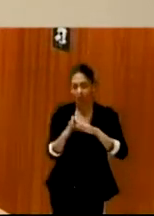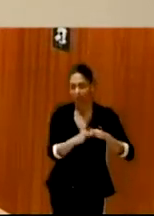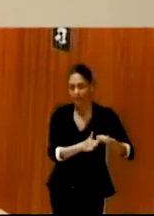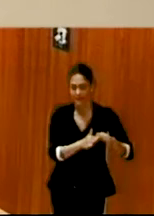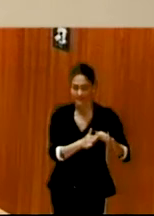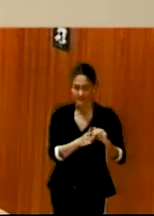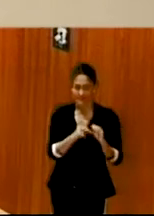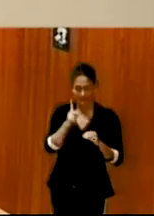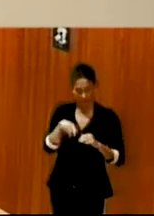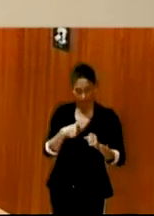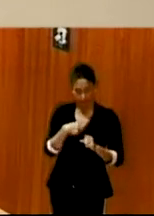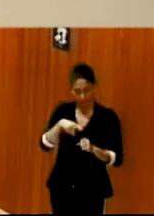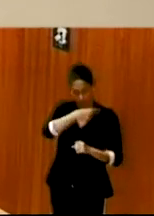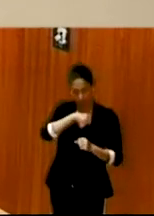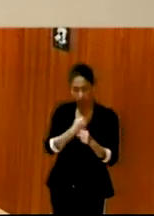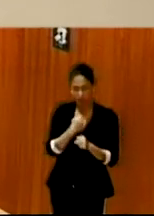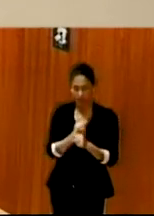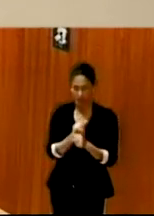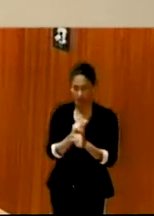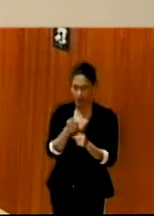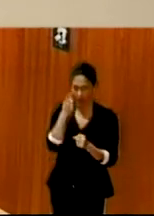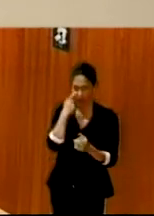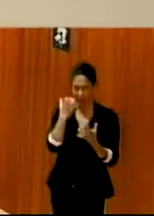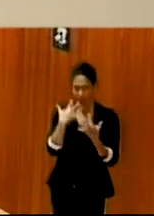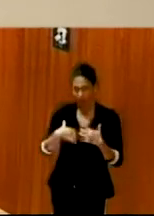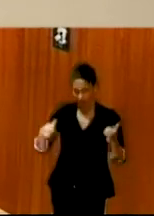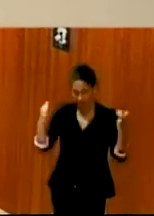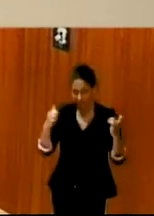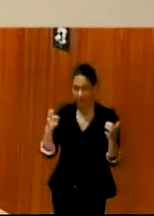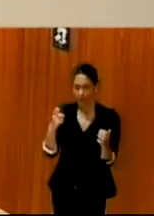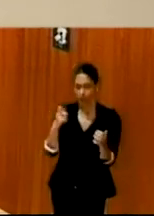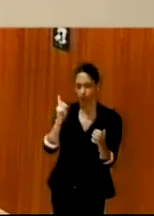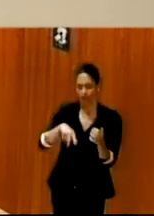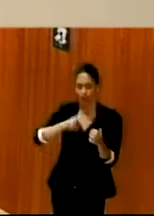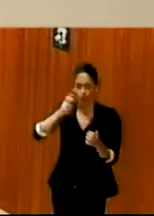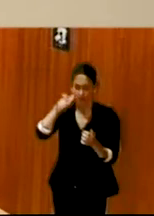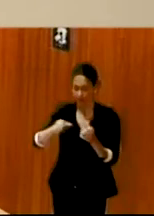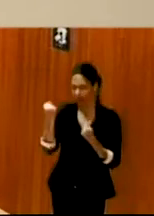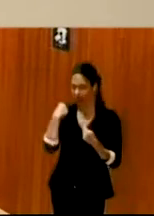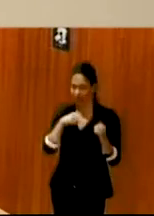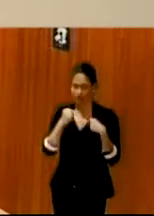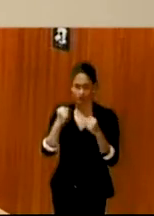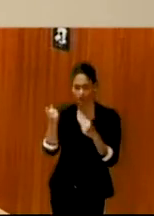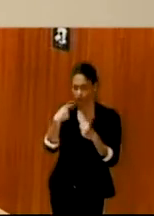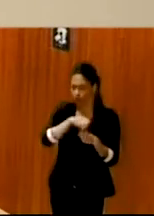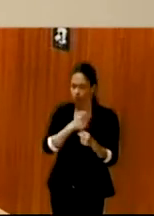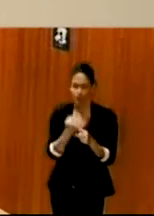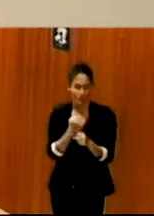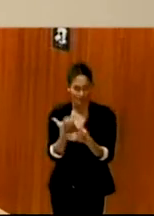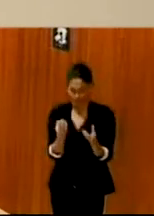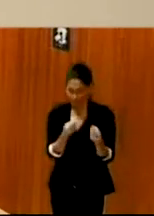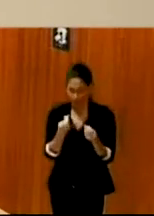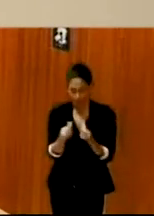aparte, trabajamos con eventos, con otros artistas, colaboraciones, en formación, investigación. No me voy a entretener mucho aquí,